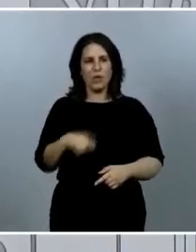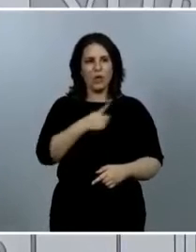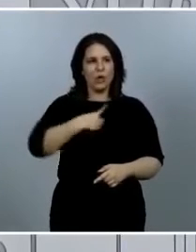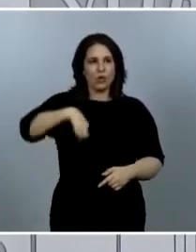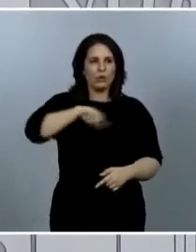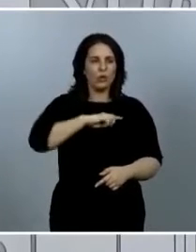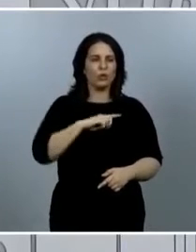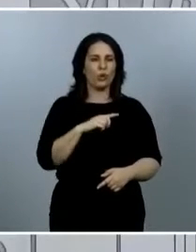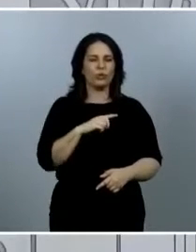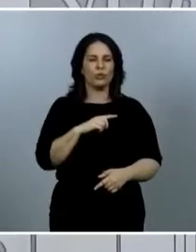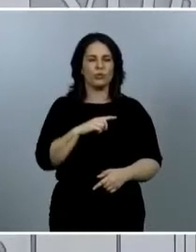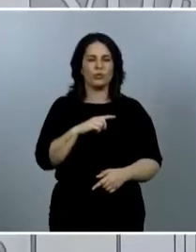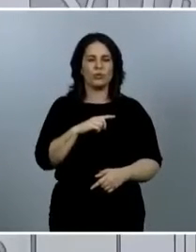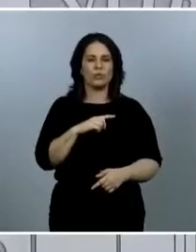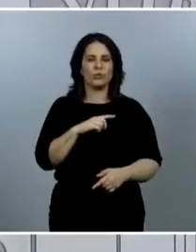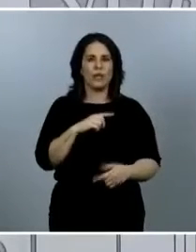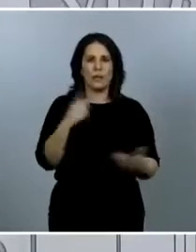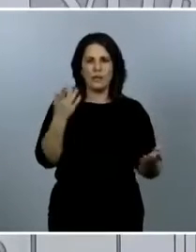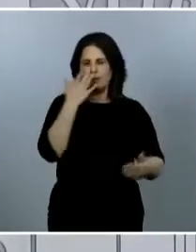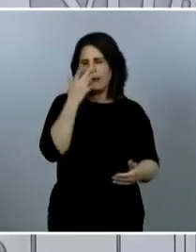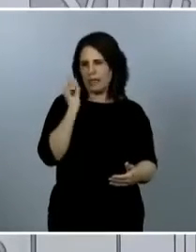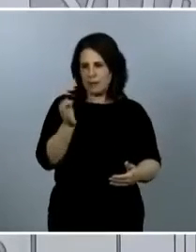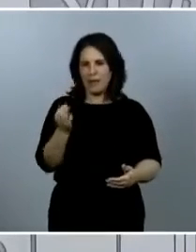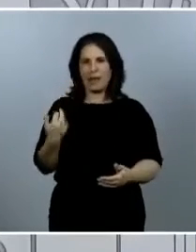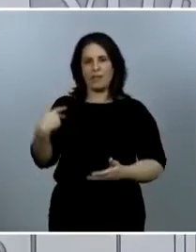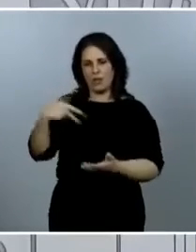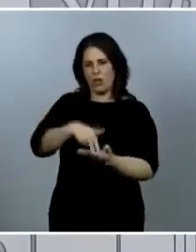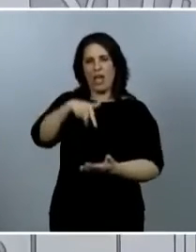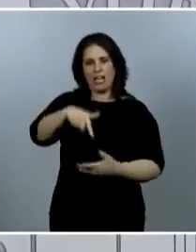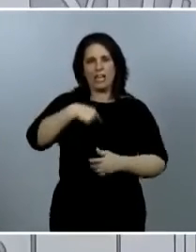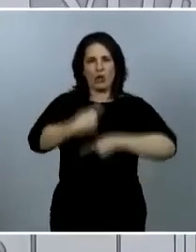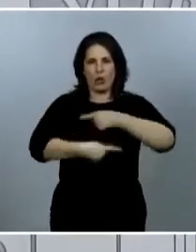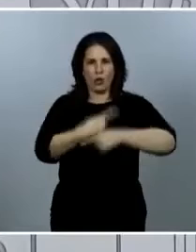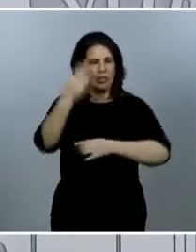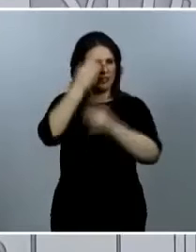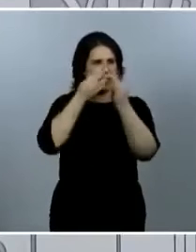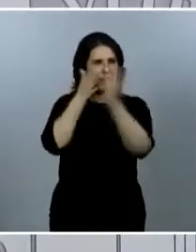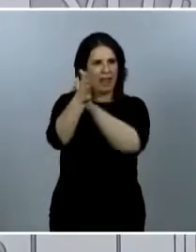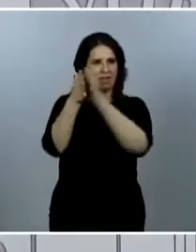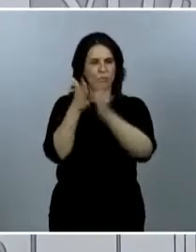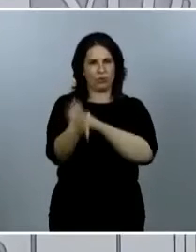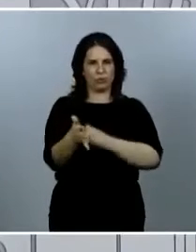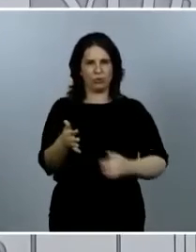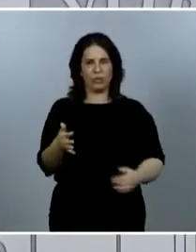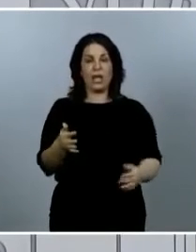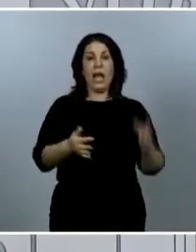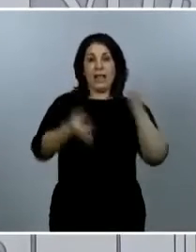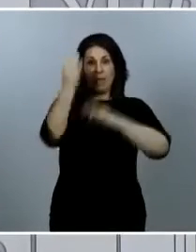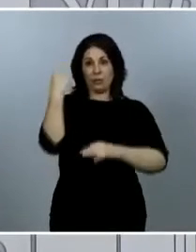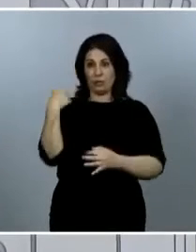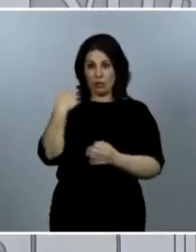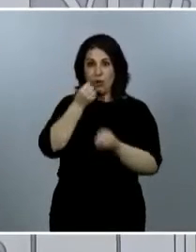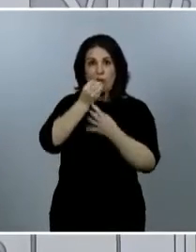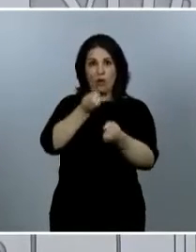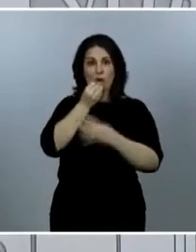es cierto que yo estoy aquí delante todos los días dando datos y es cierto que los datos que doy se utilizan por todos los países para valorar la situación en